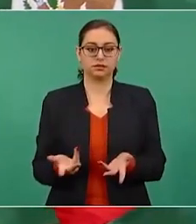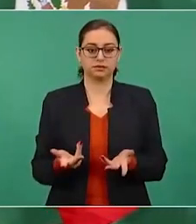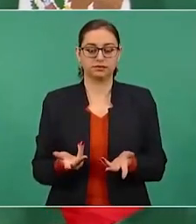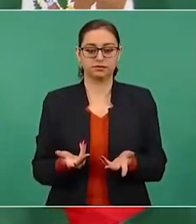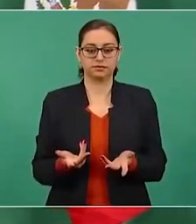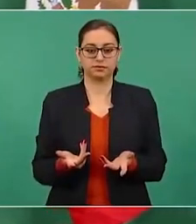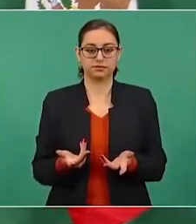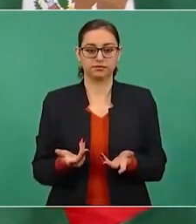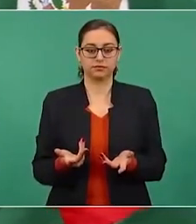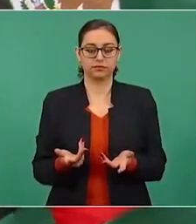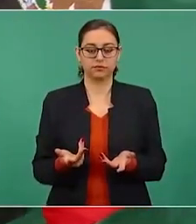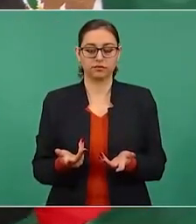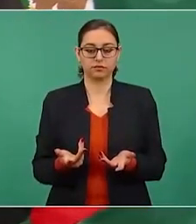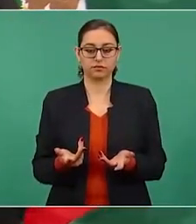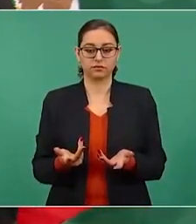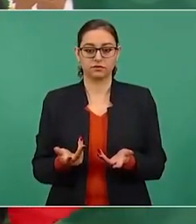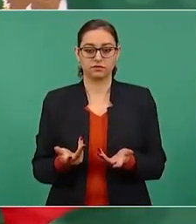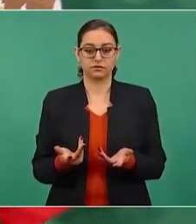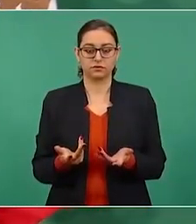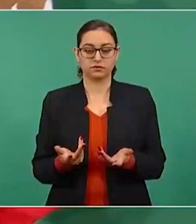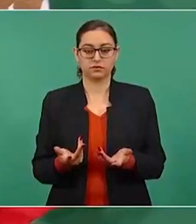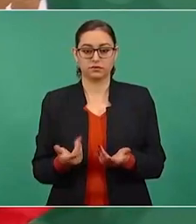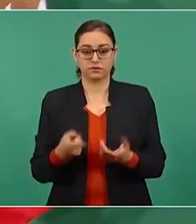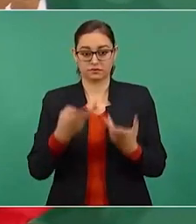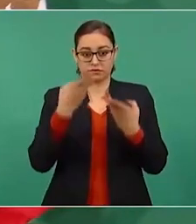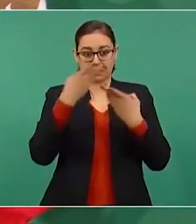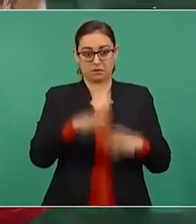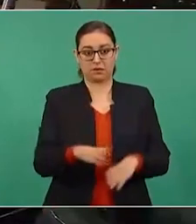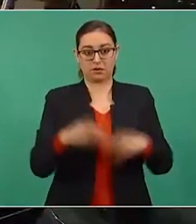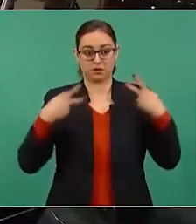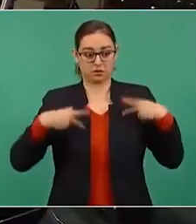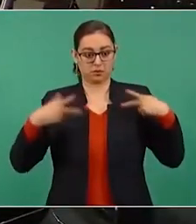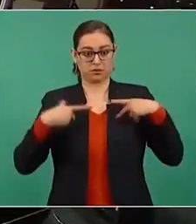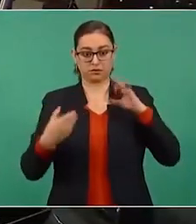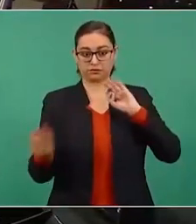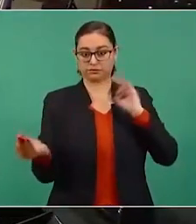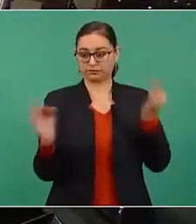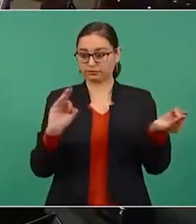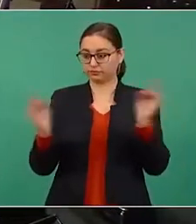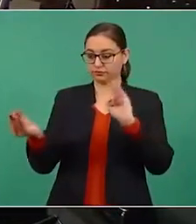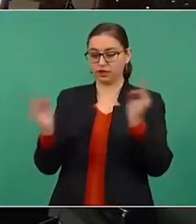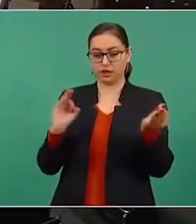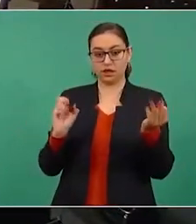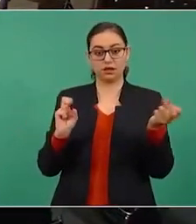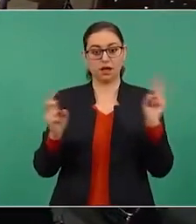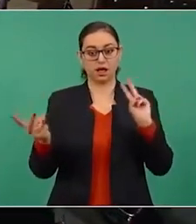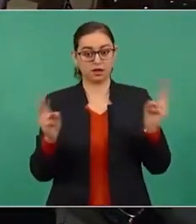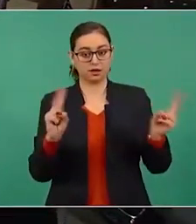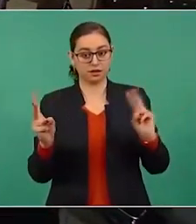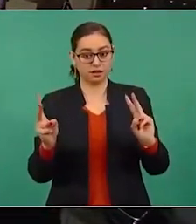de donde están los bancos, los adultos mayores,